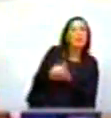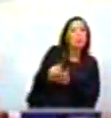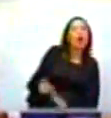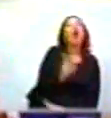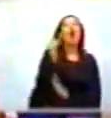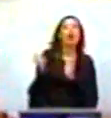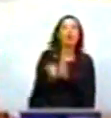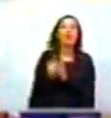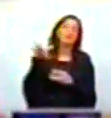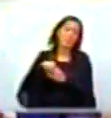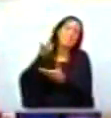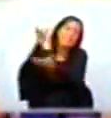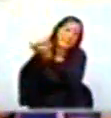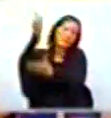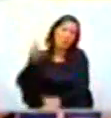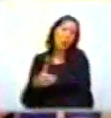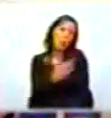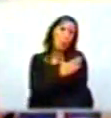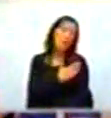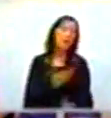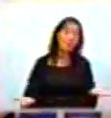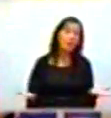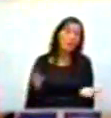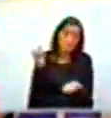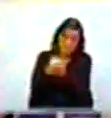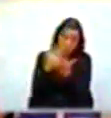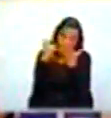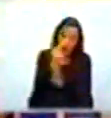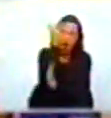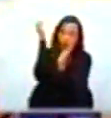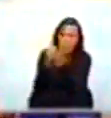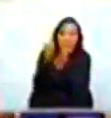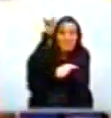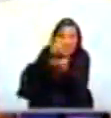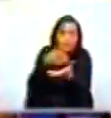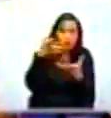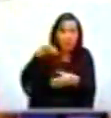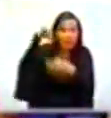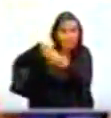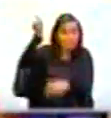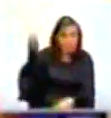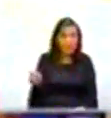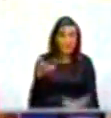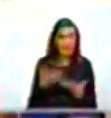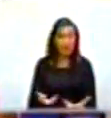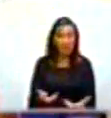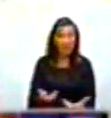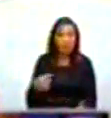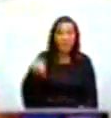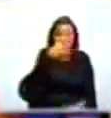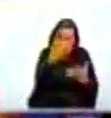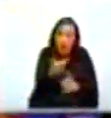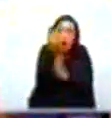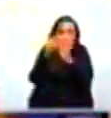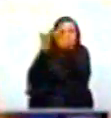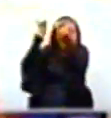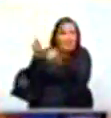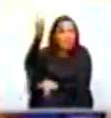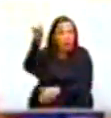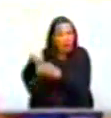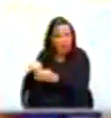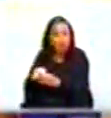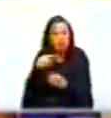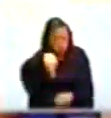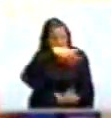nuevamente el presidente Álvaro Uribe. Es que esto es lo que quieren reelegir, colombianos. Esto es lo que quieren reelegir. Esto es lo que